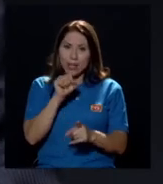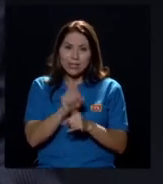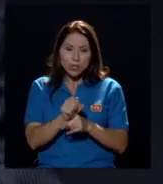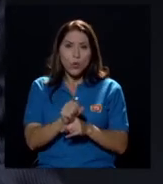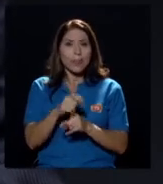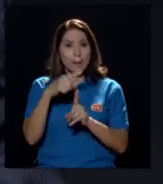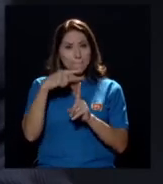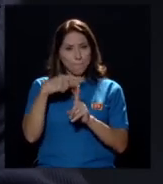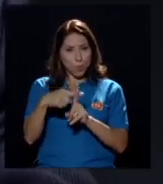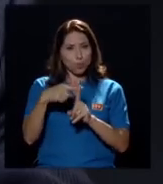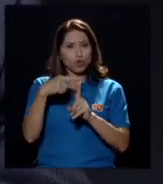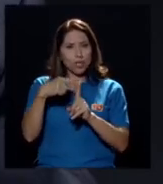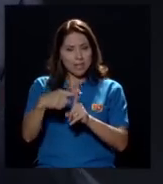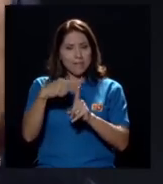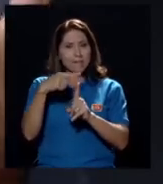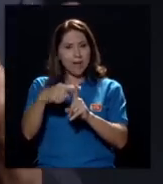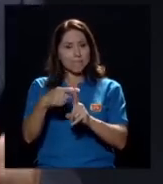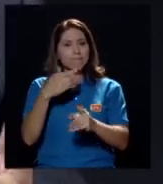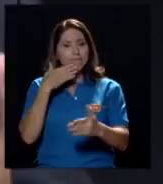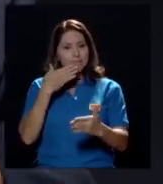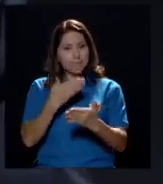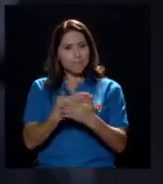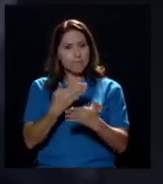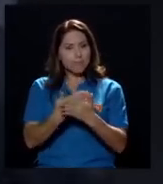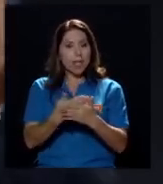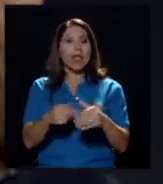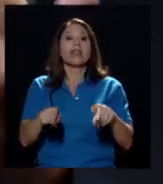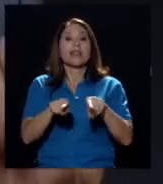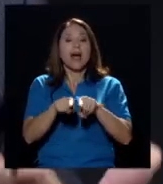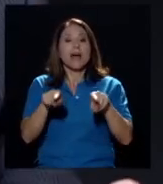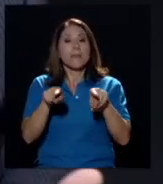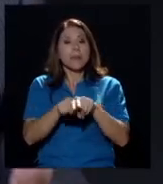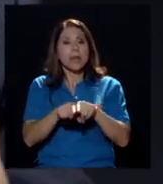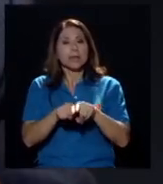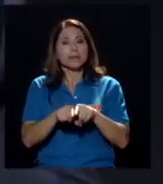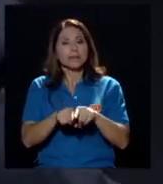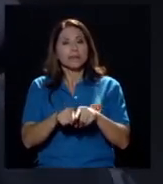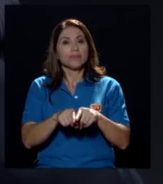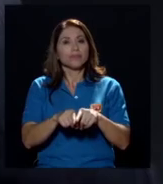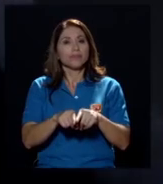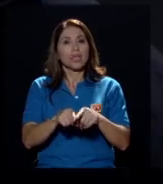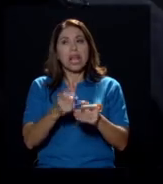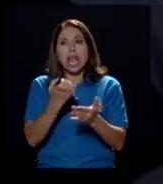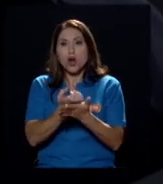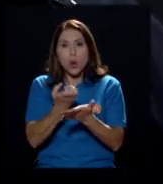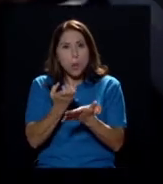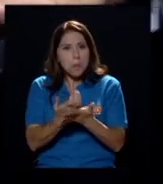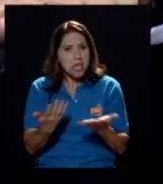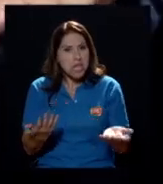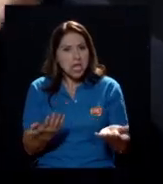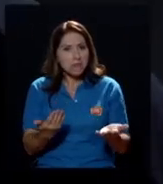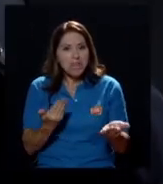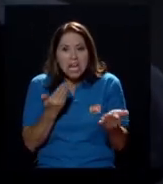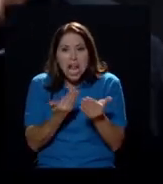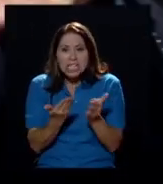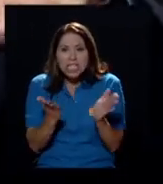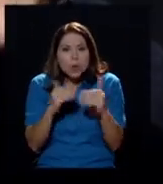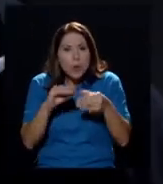positiva también la economía casi no desempleo una